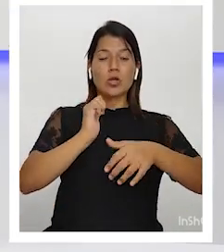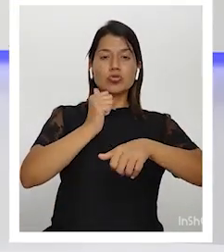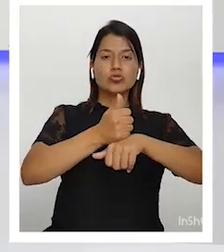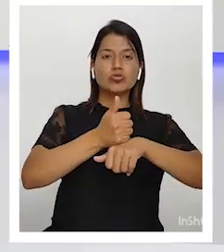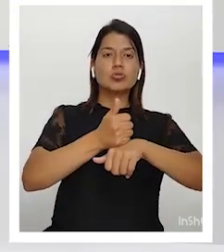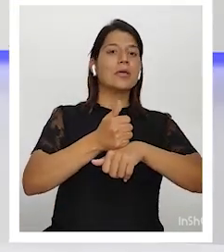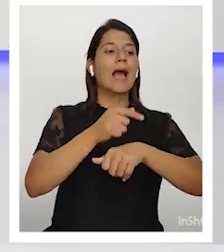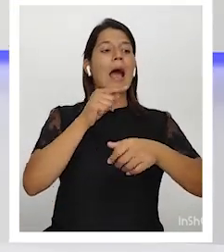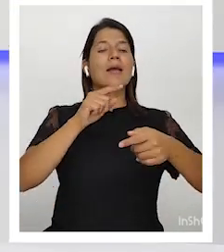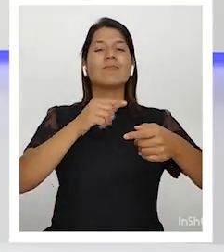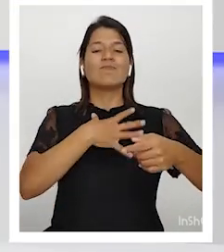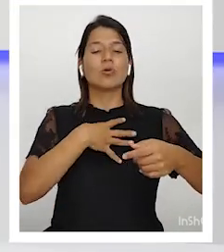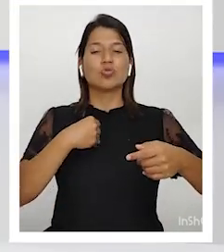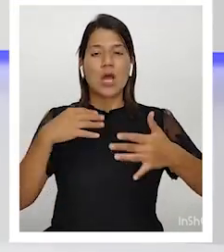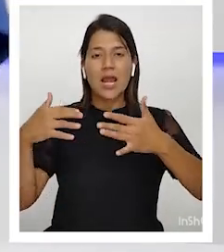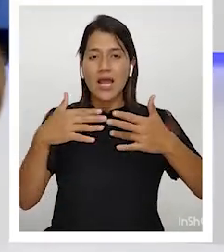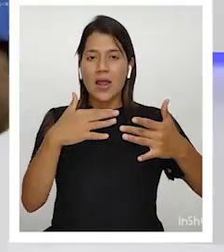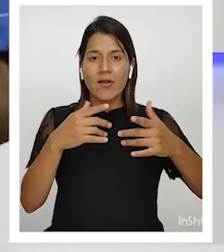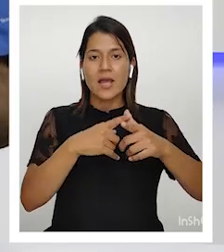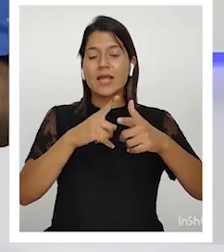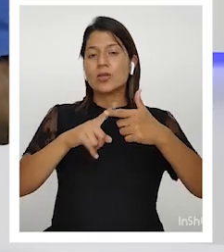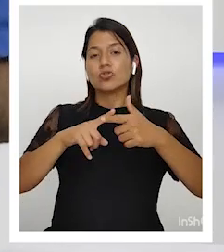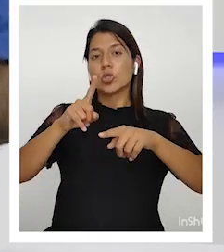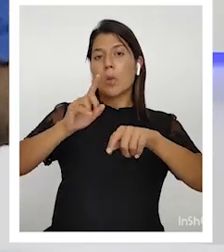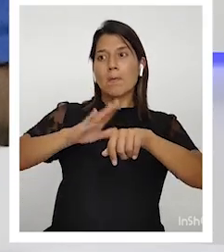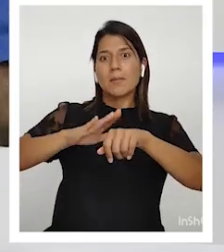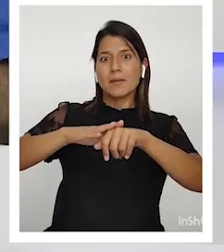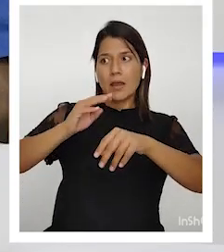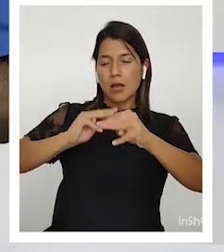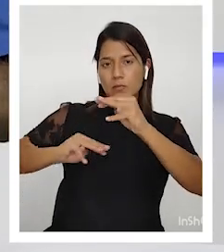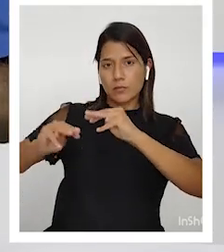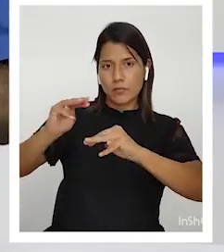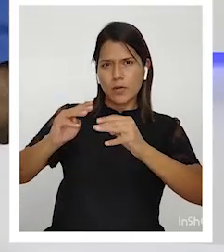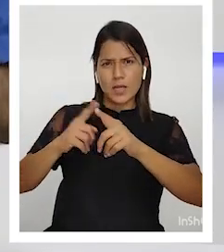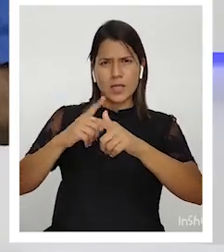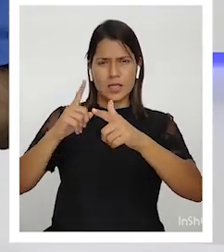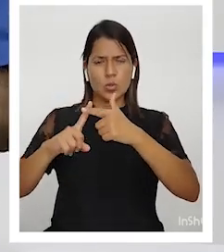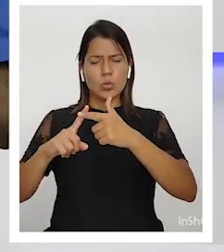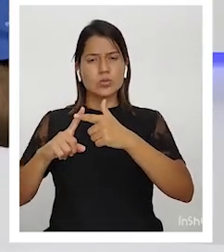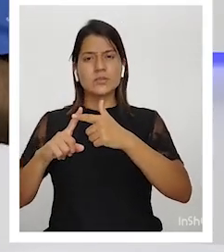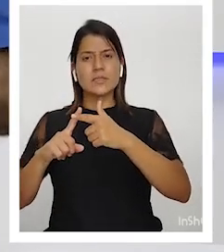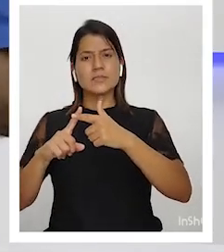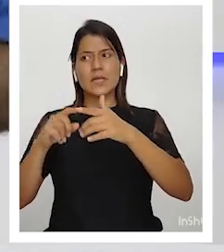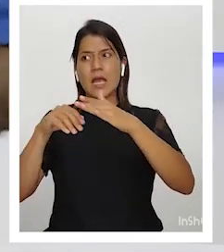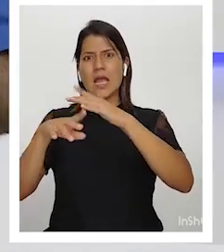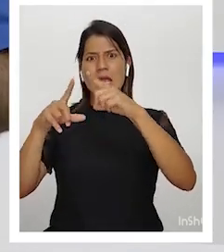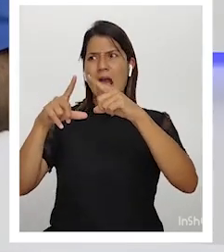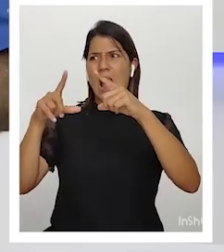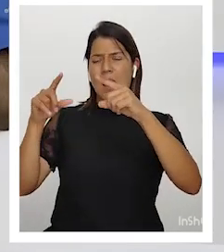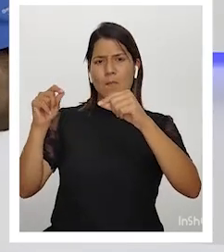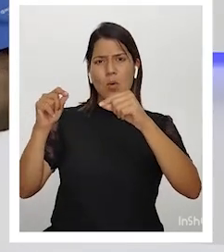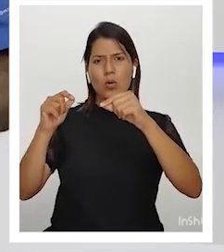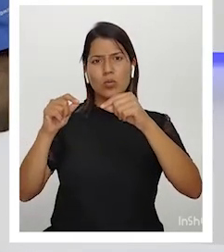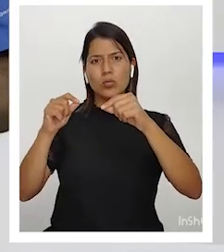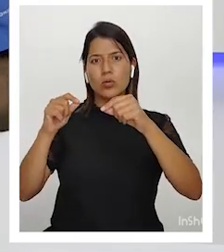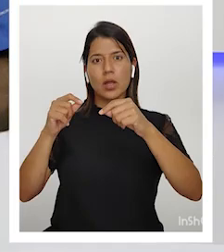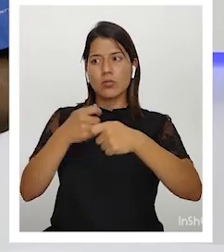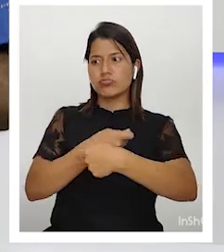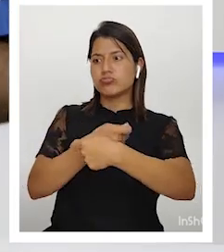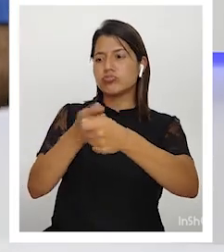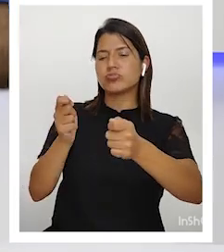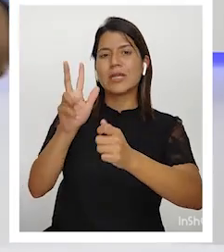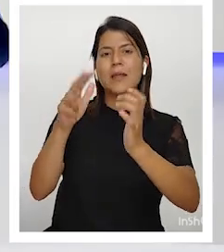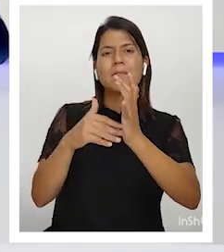el desarrollo de los mercados internos. Entonces, por ejemplo, solo en Japón repartieron, MacArthur, 3 millones de parcelas, ¿verdad?